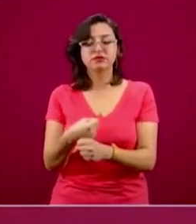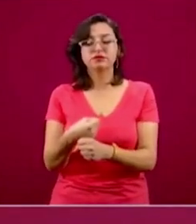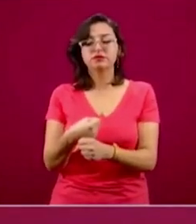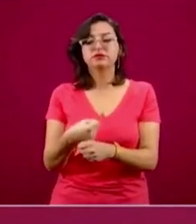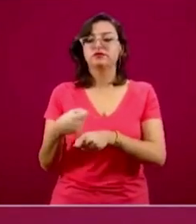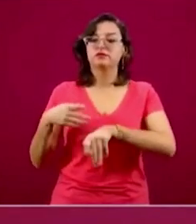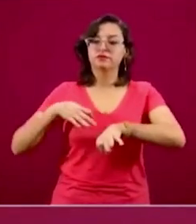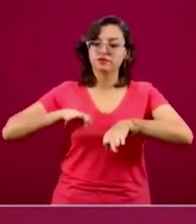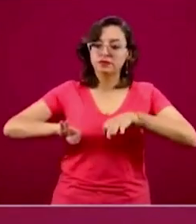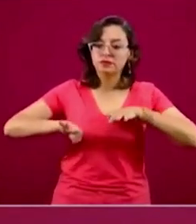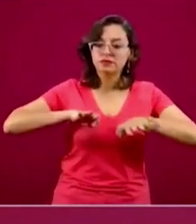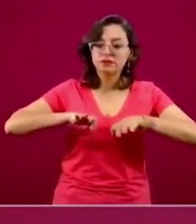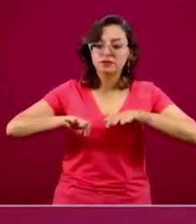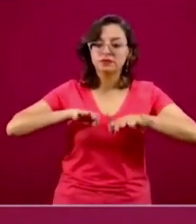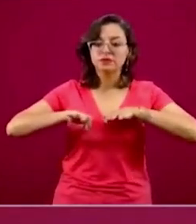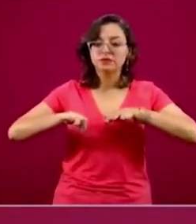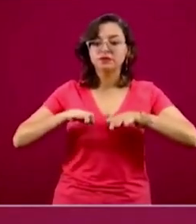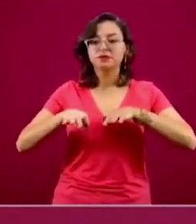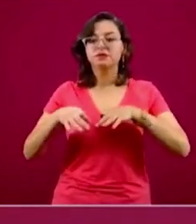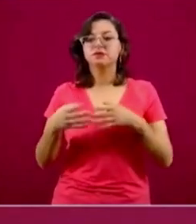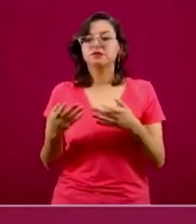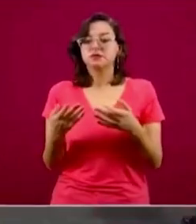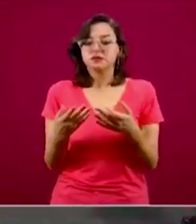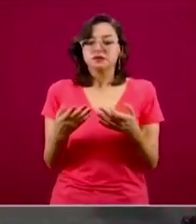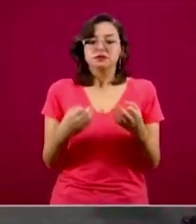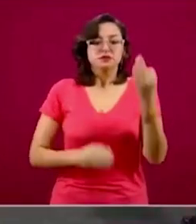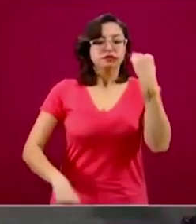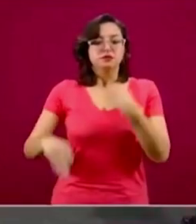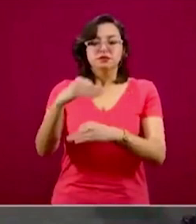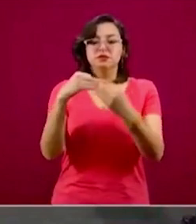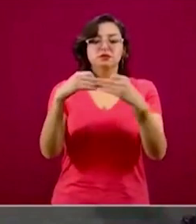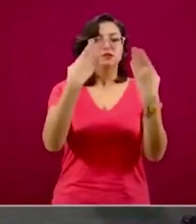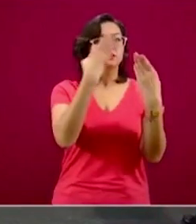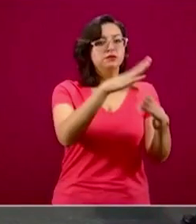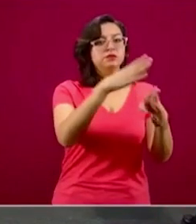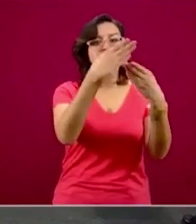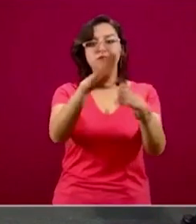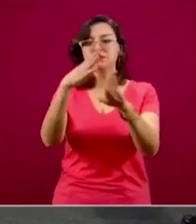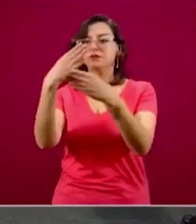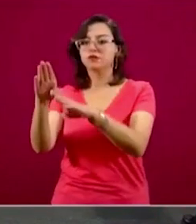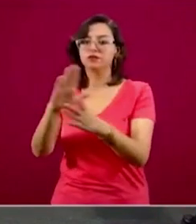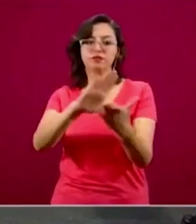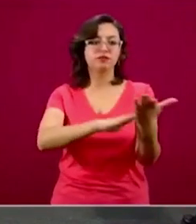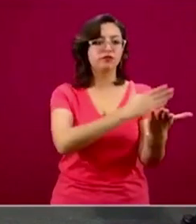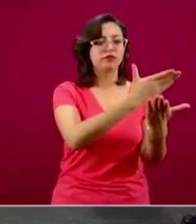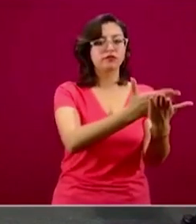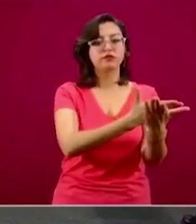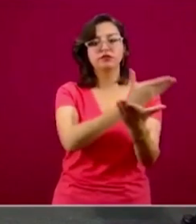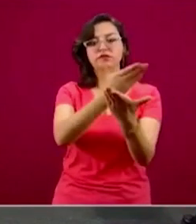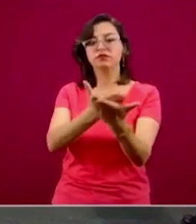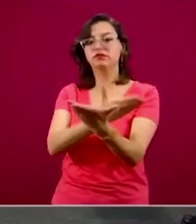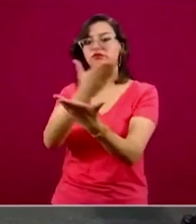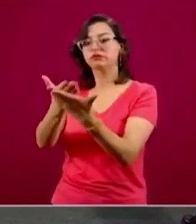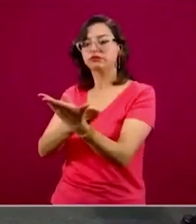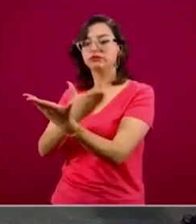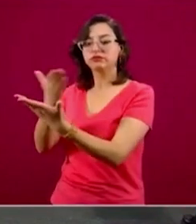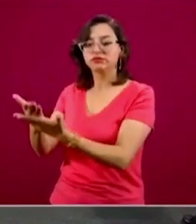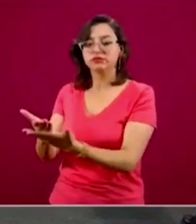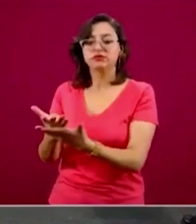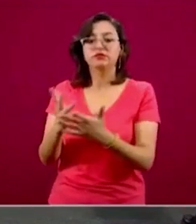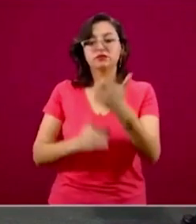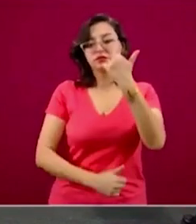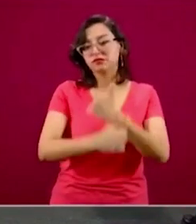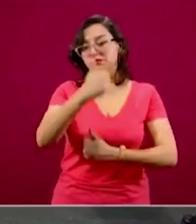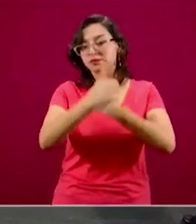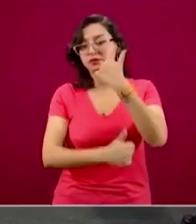trabajando, se invitaron a toda la banca comercial y cada una fue llevando sus propuestas con tal de que quedara el